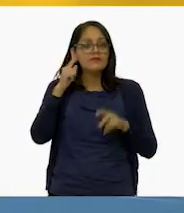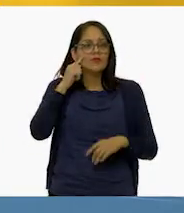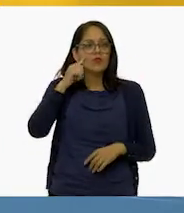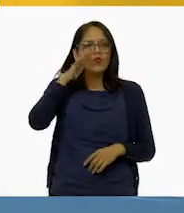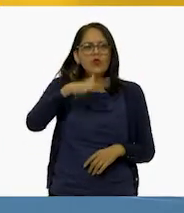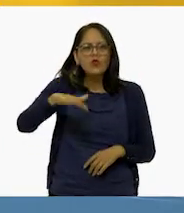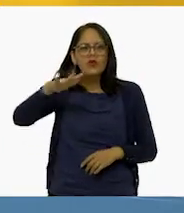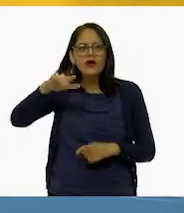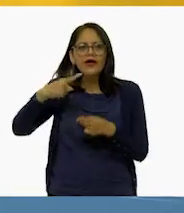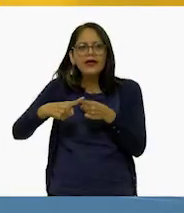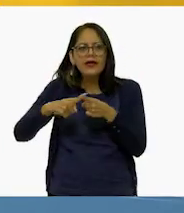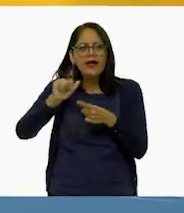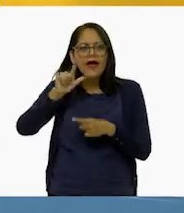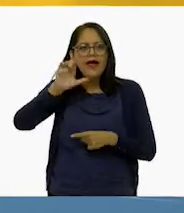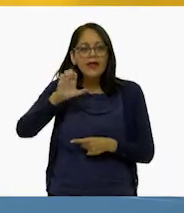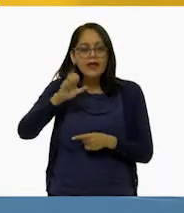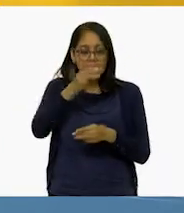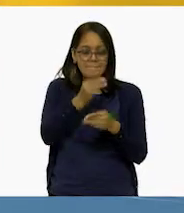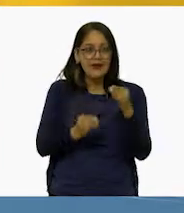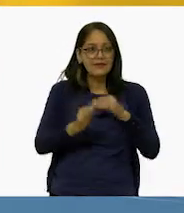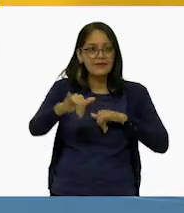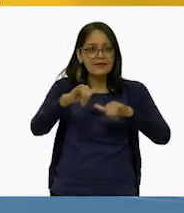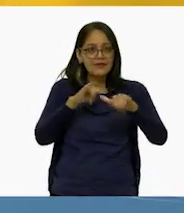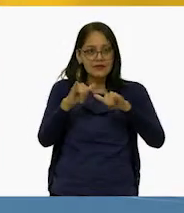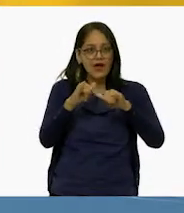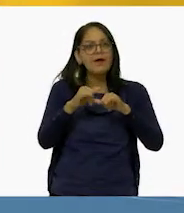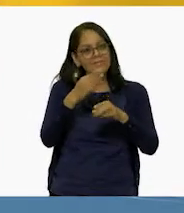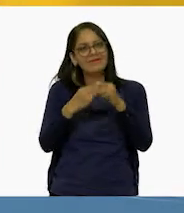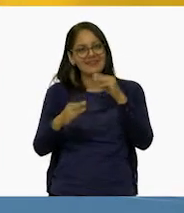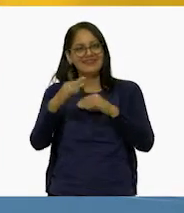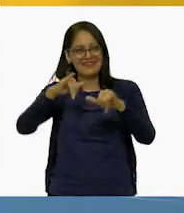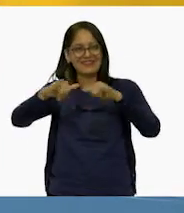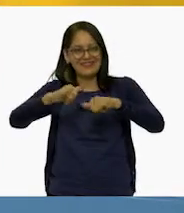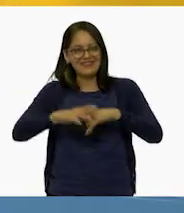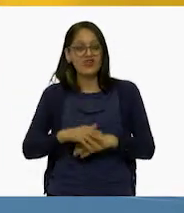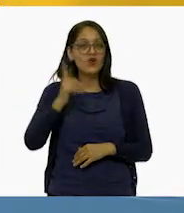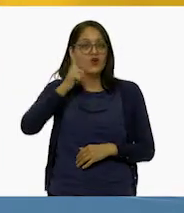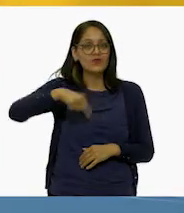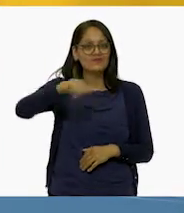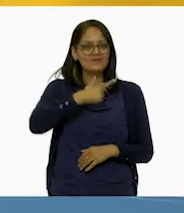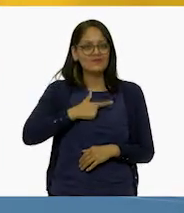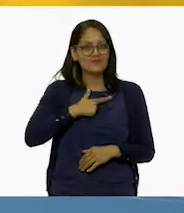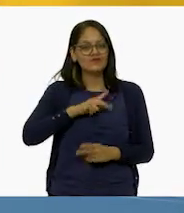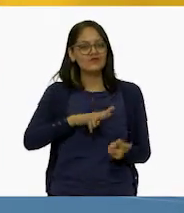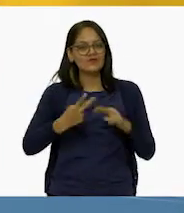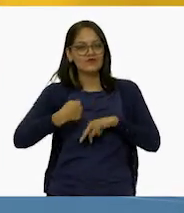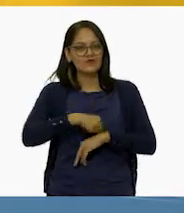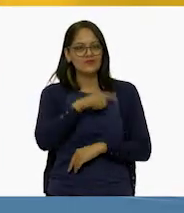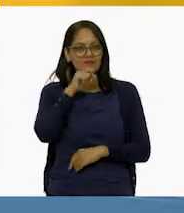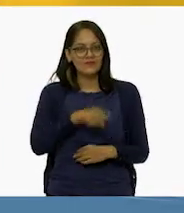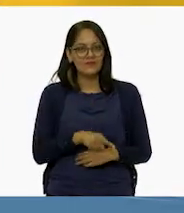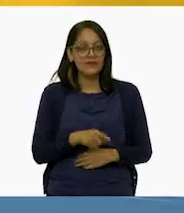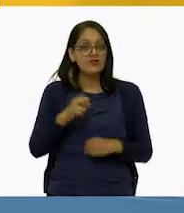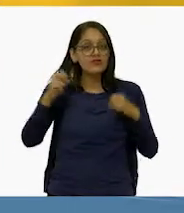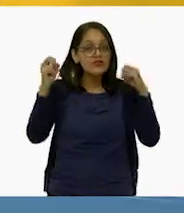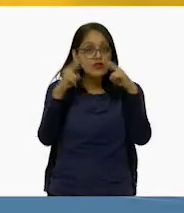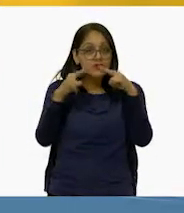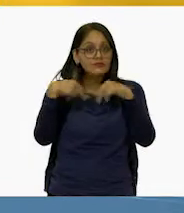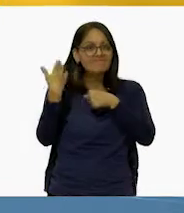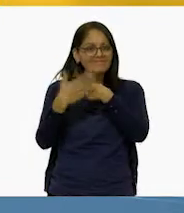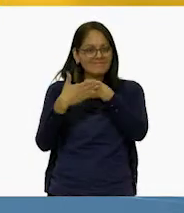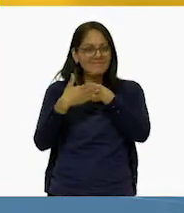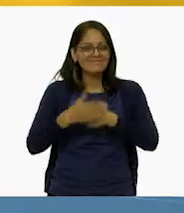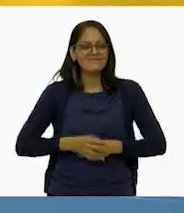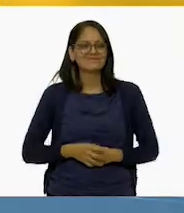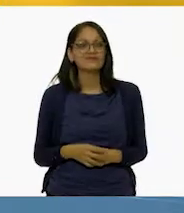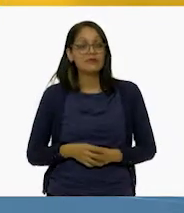de Alejandra desde la geografía. De geografía. Espero que lo hayas disfrutado tanto como nosotros. Nos vemos hasta la